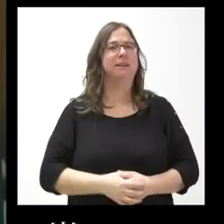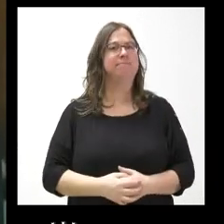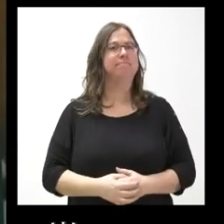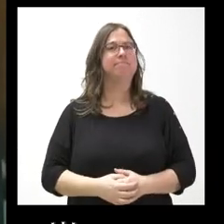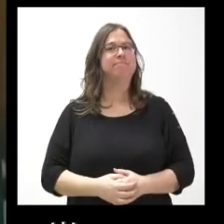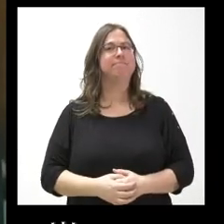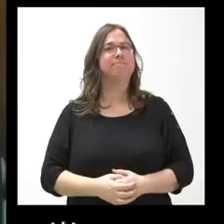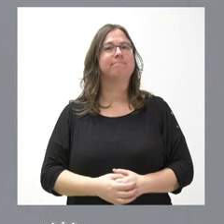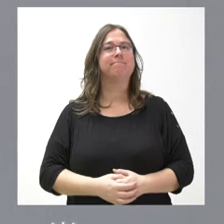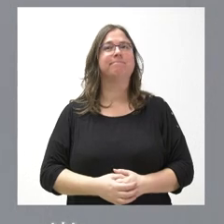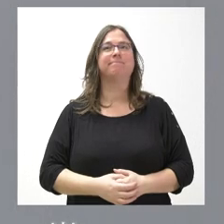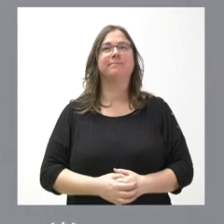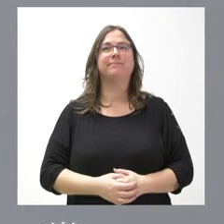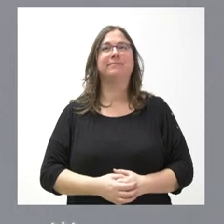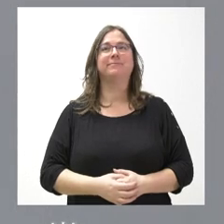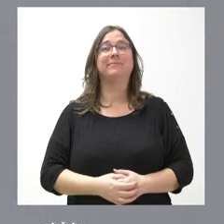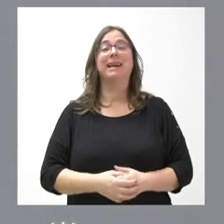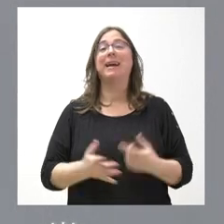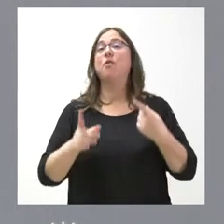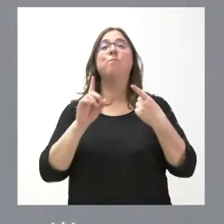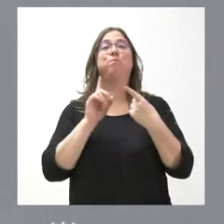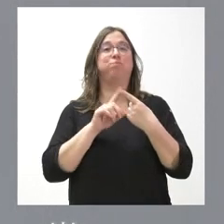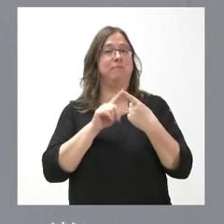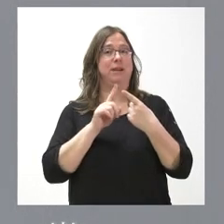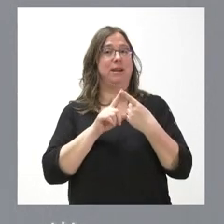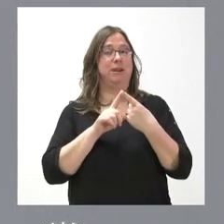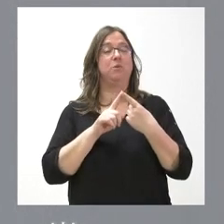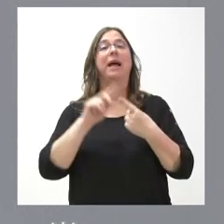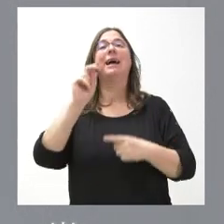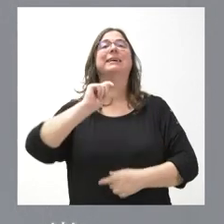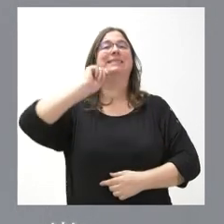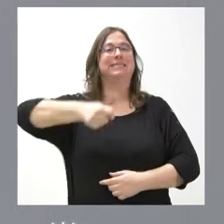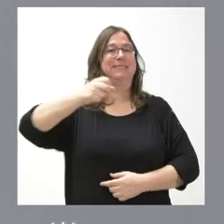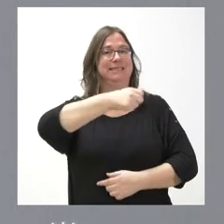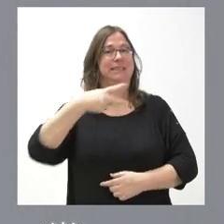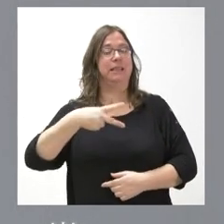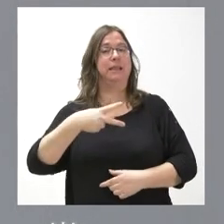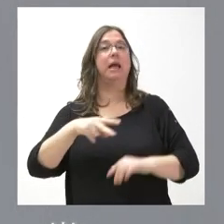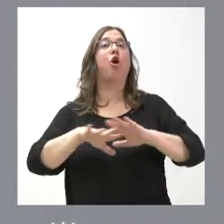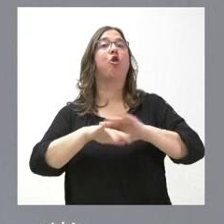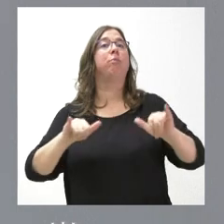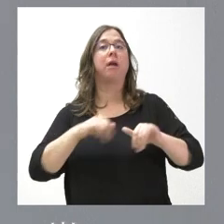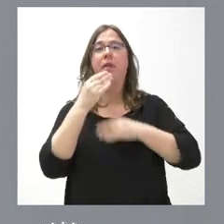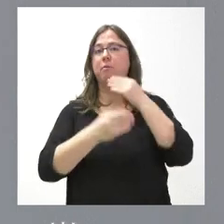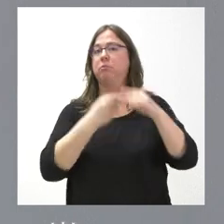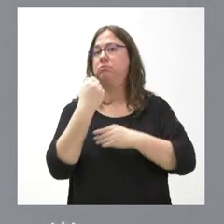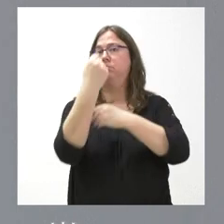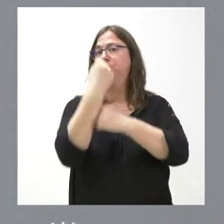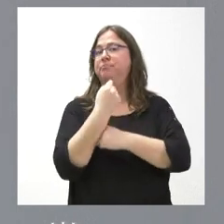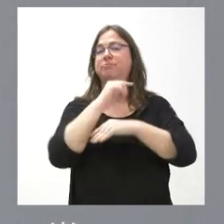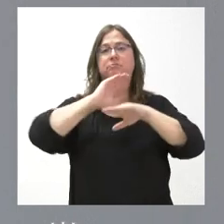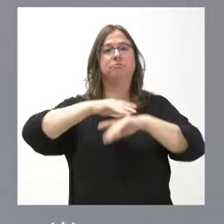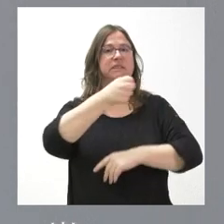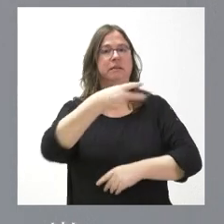Gracias. Pues, en primer lugar, respecto de la sentencia y la posible compensación, pues, actuaremos conforme a lo que establezca la sentencia,